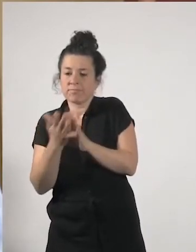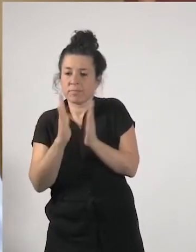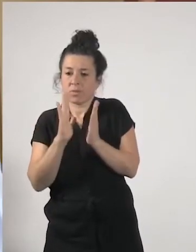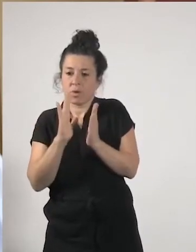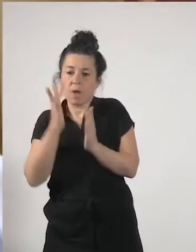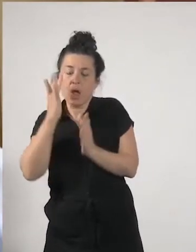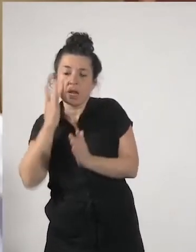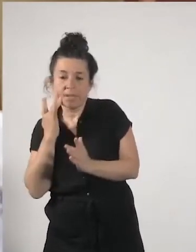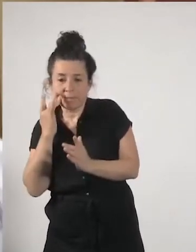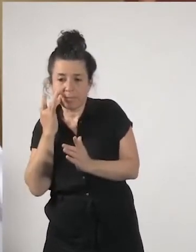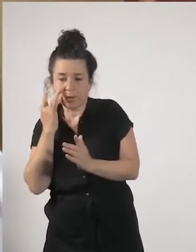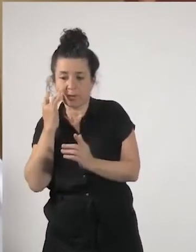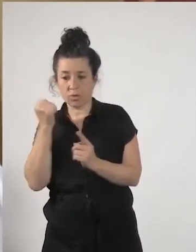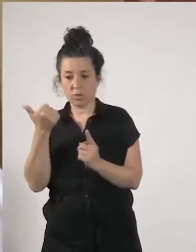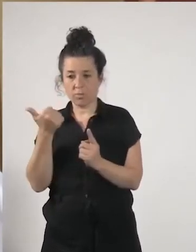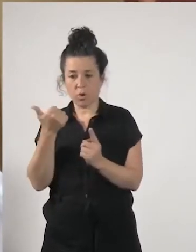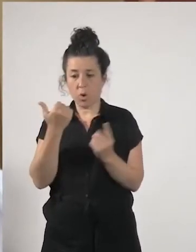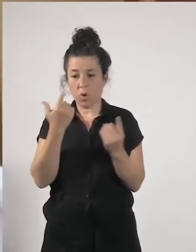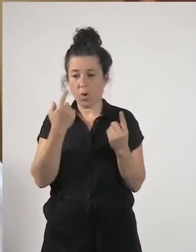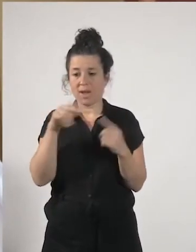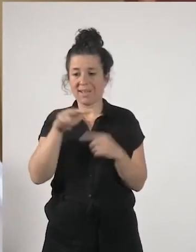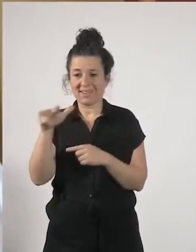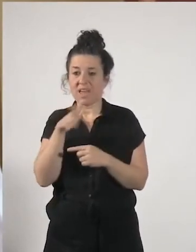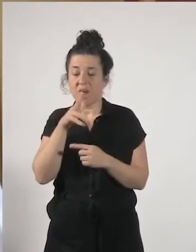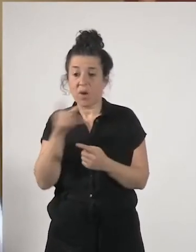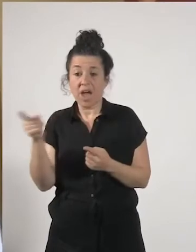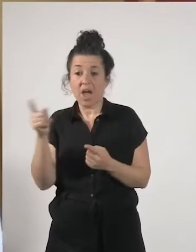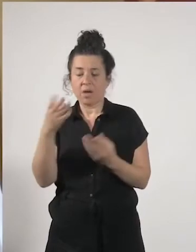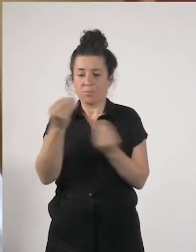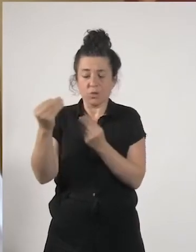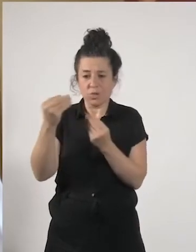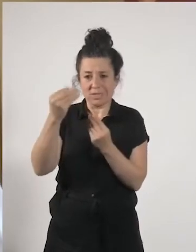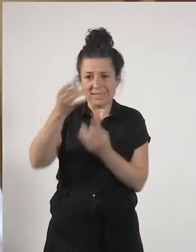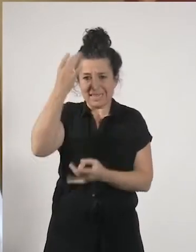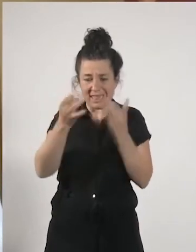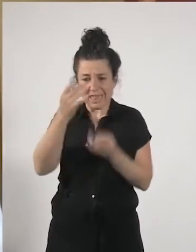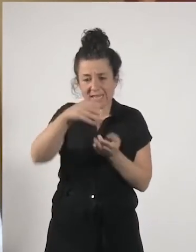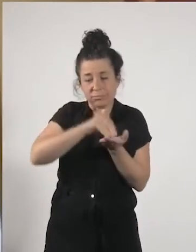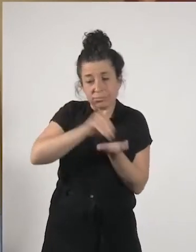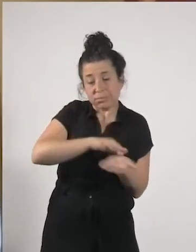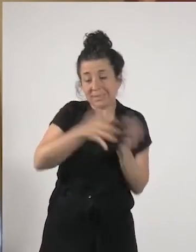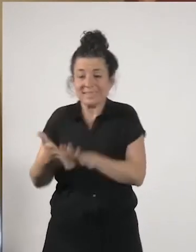de este ciclo izaskun ahora si el último minuto seguio